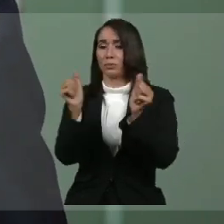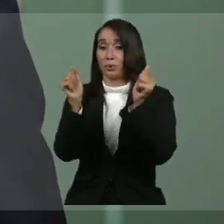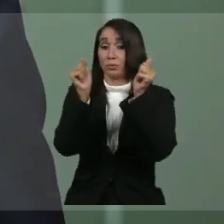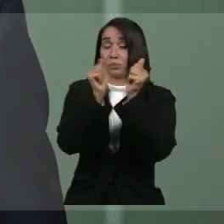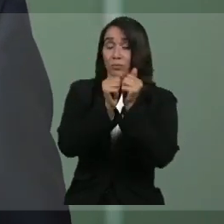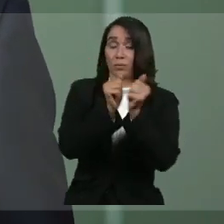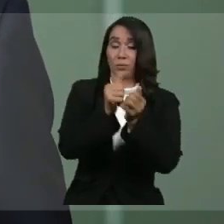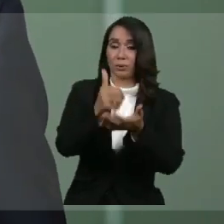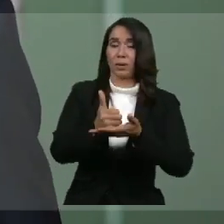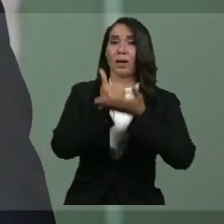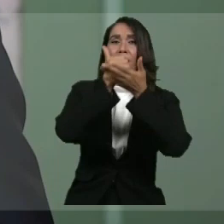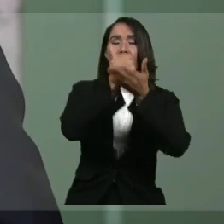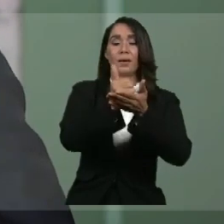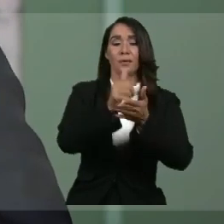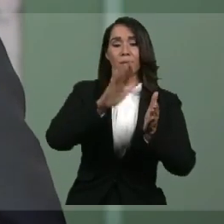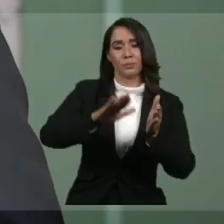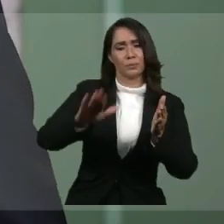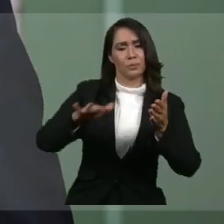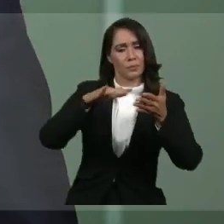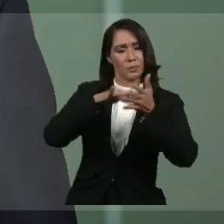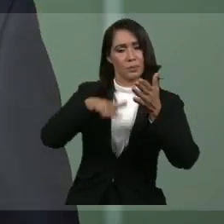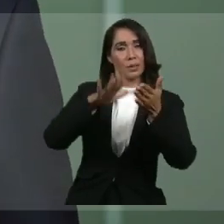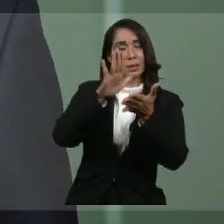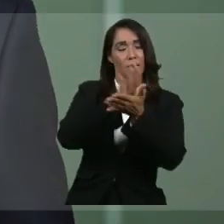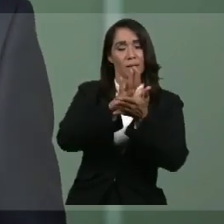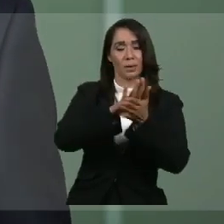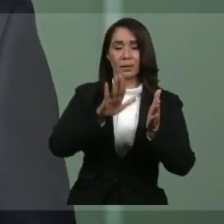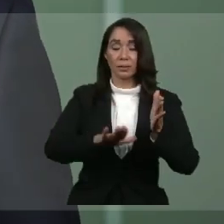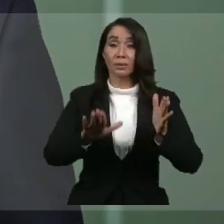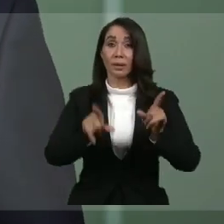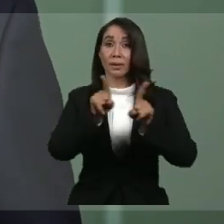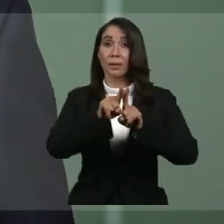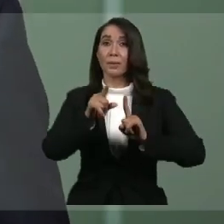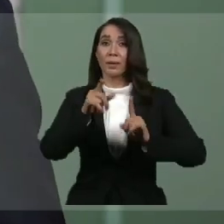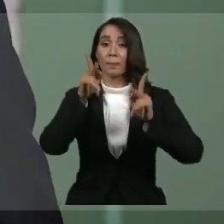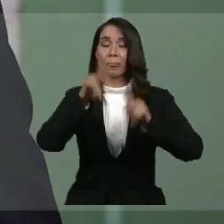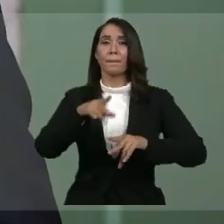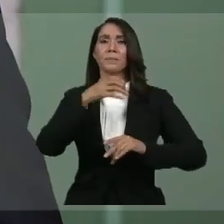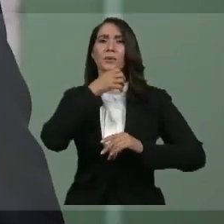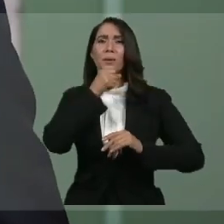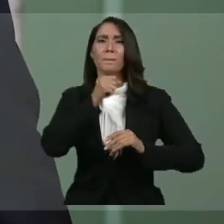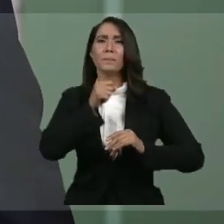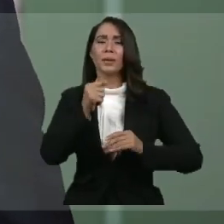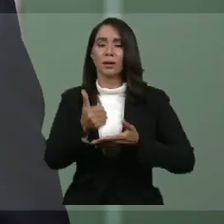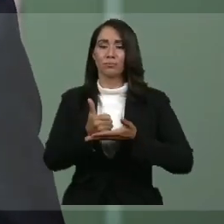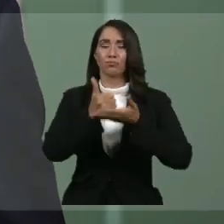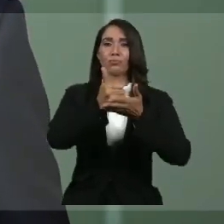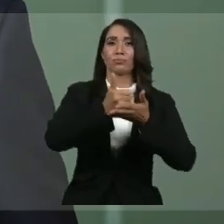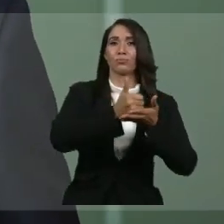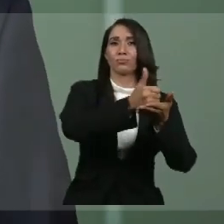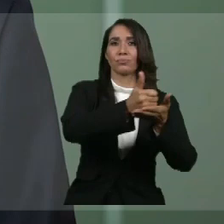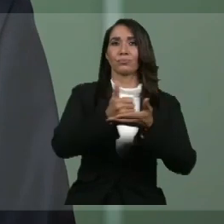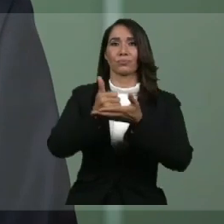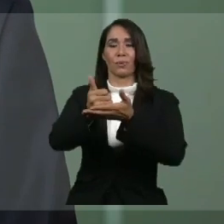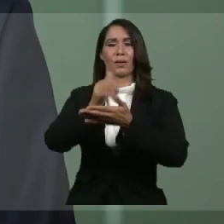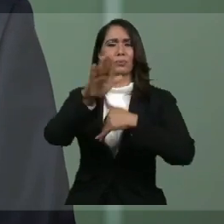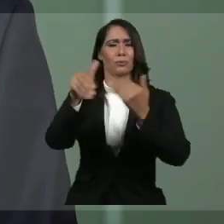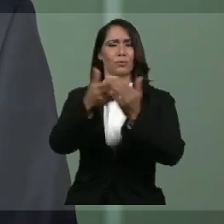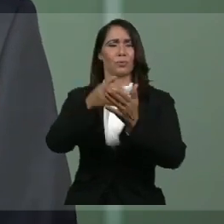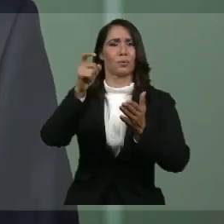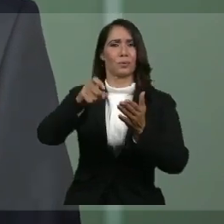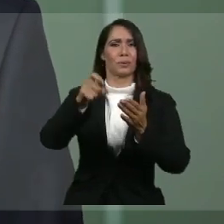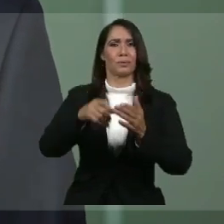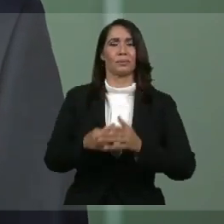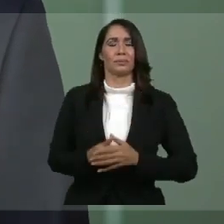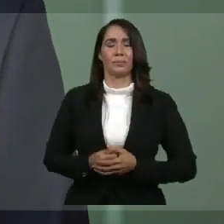estudiantes, de los niños más pequeños, de los ancianos y de todos aquellos que en este momento necesitan una mano